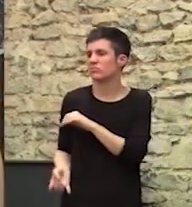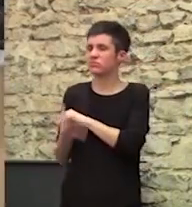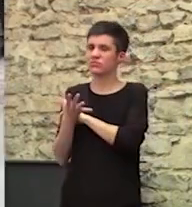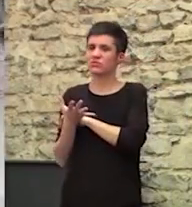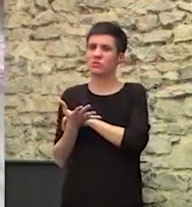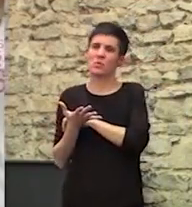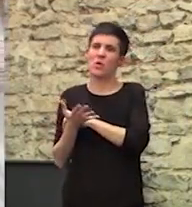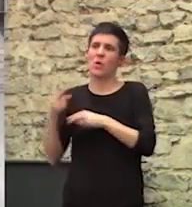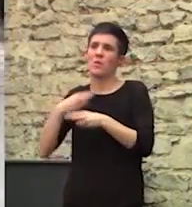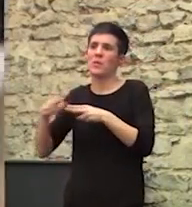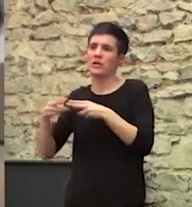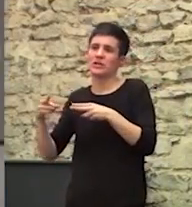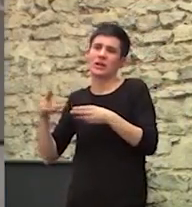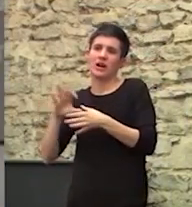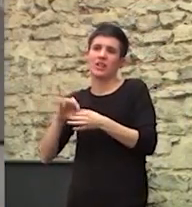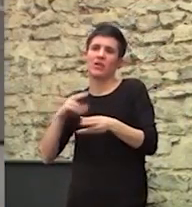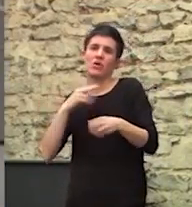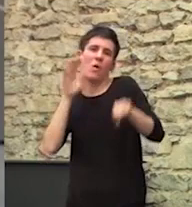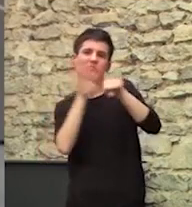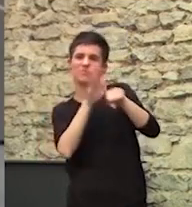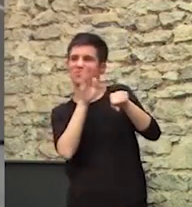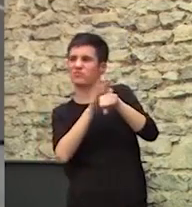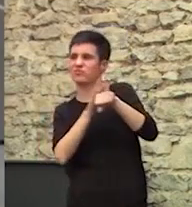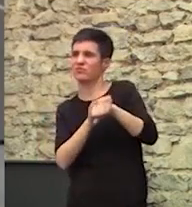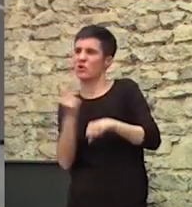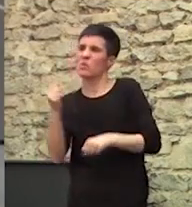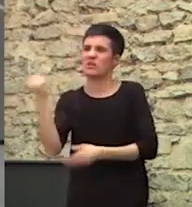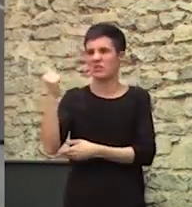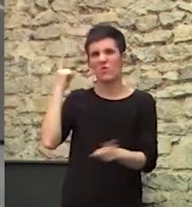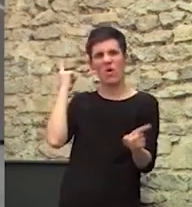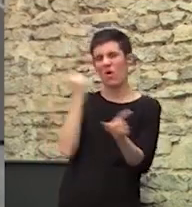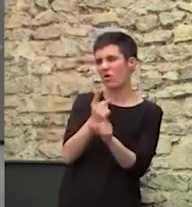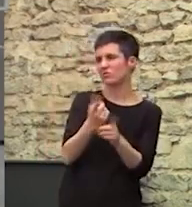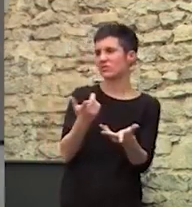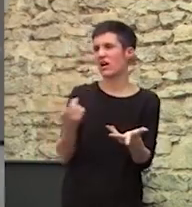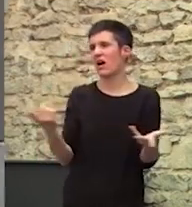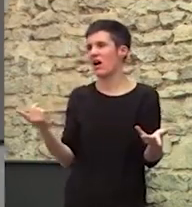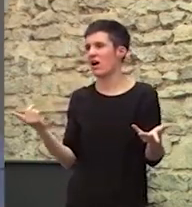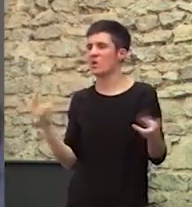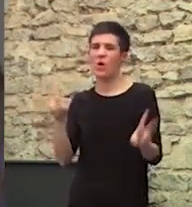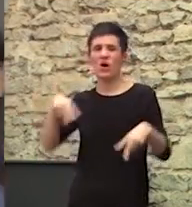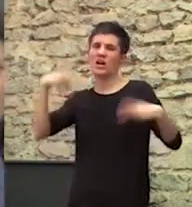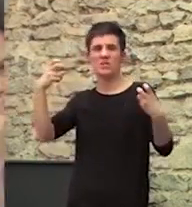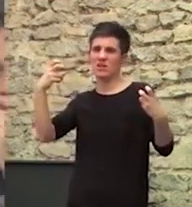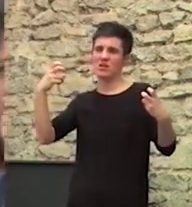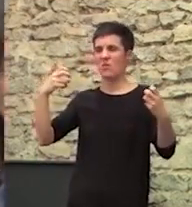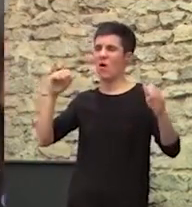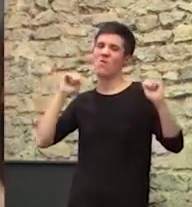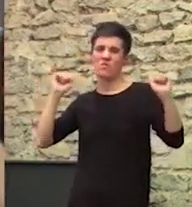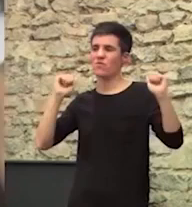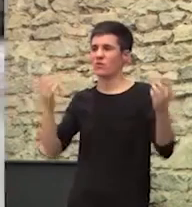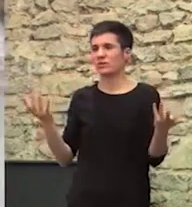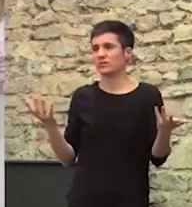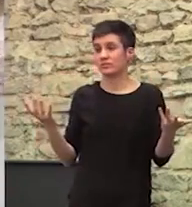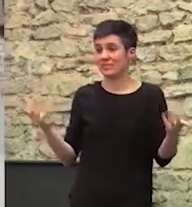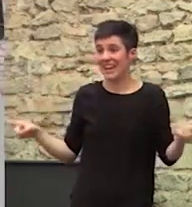Que son tan anticapitalistas Que somos tan hippies Tan... Hacéis